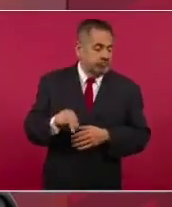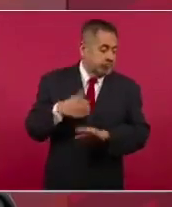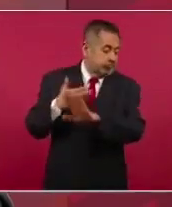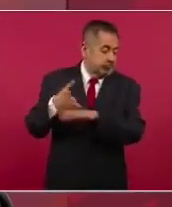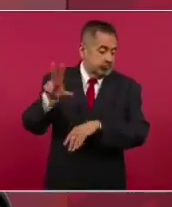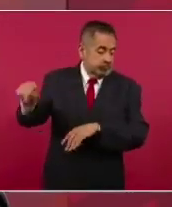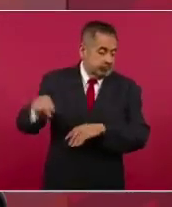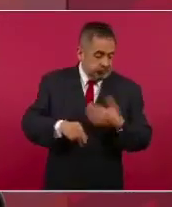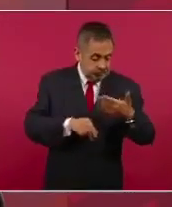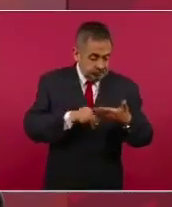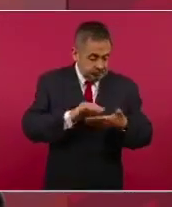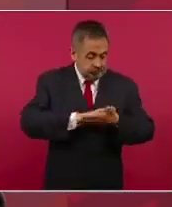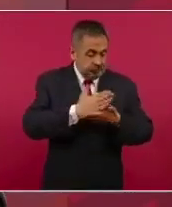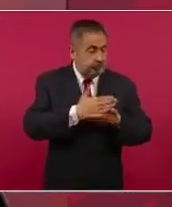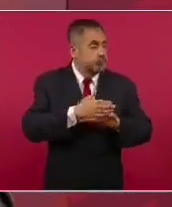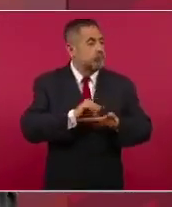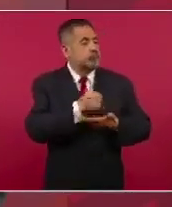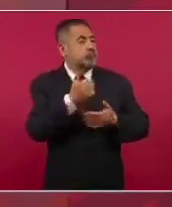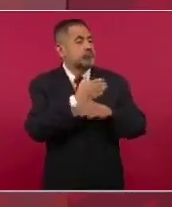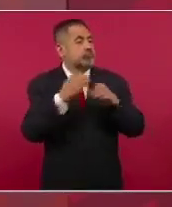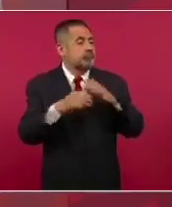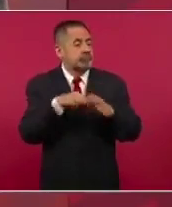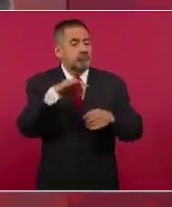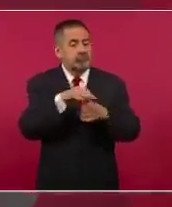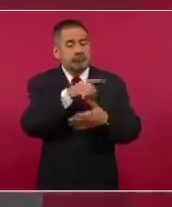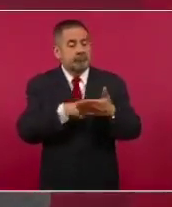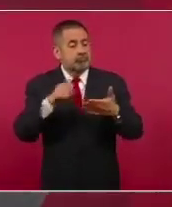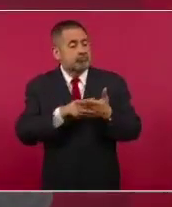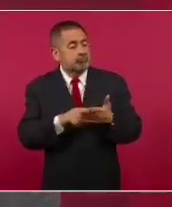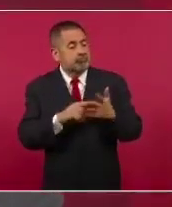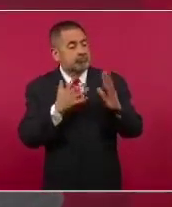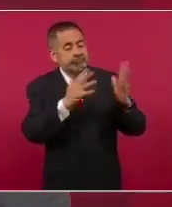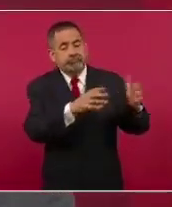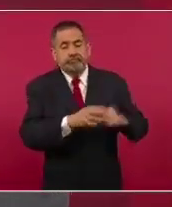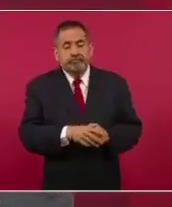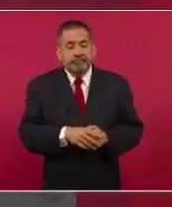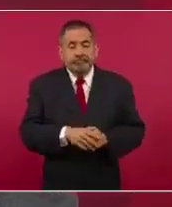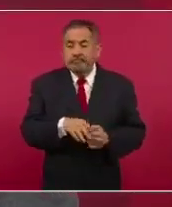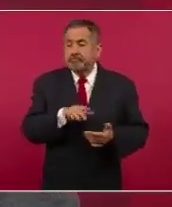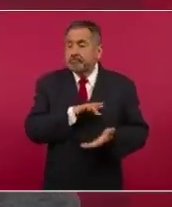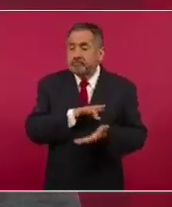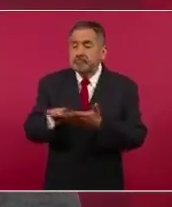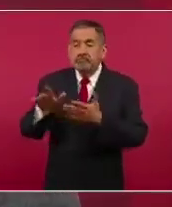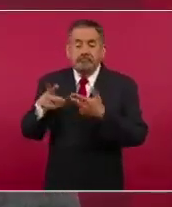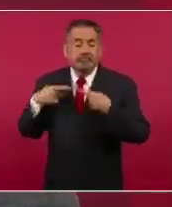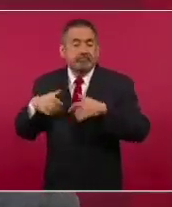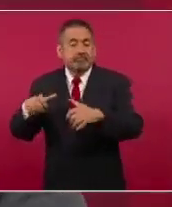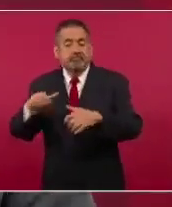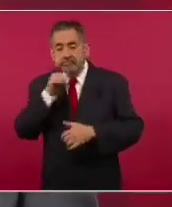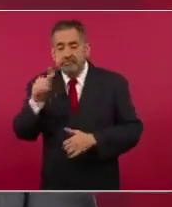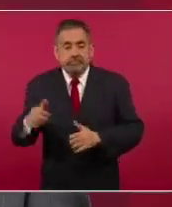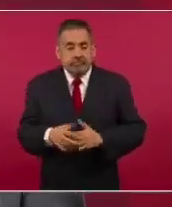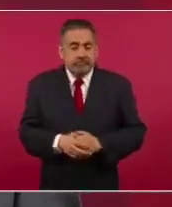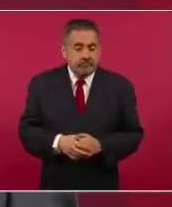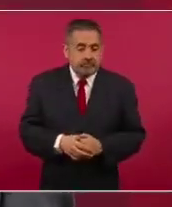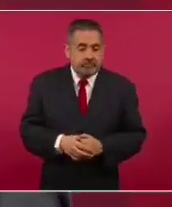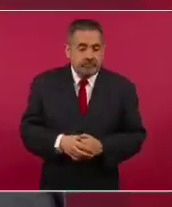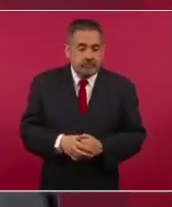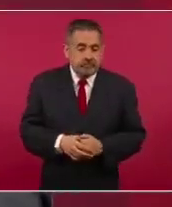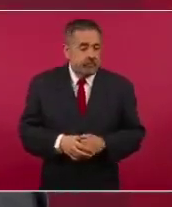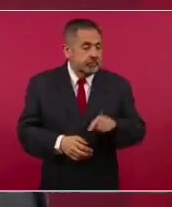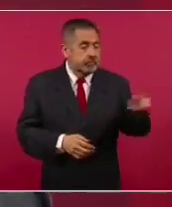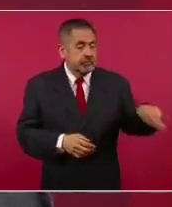lo que quiere la mayoría del pueblo, porque no son